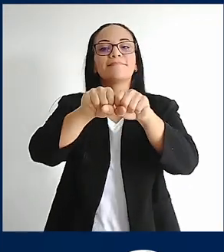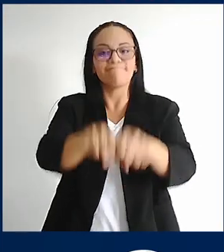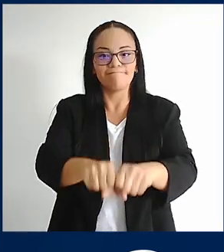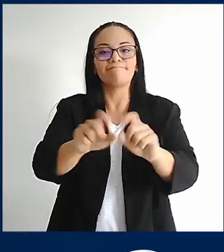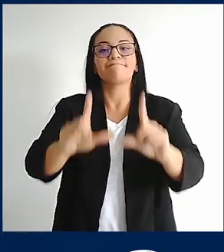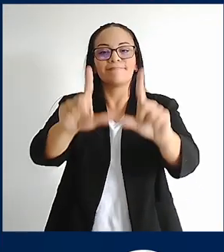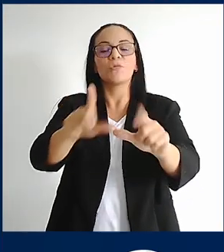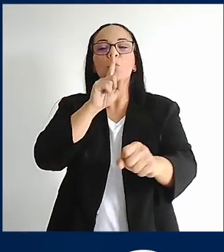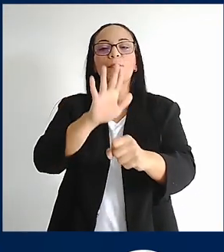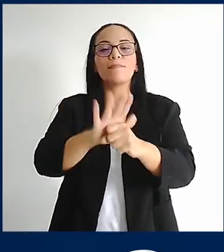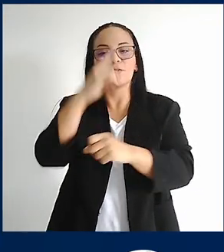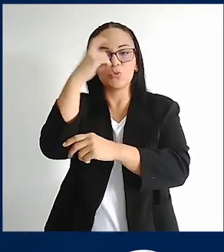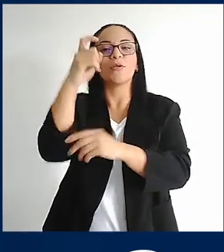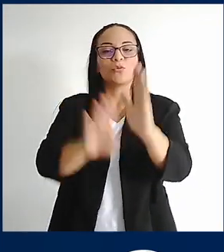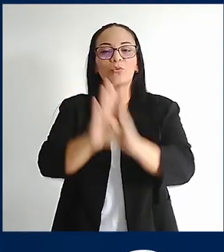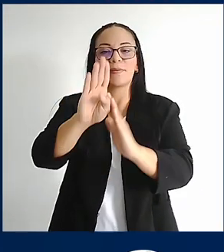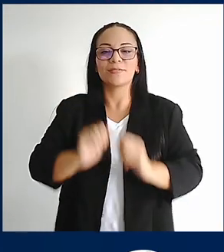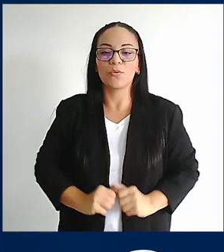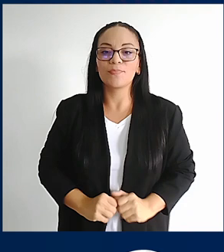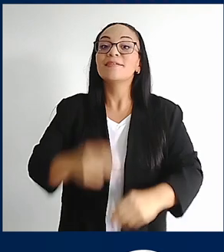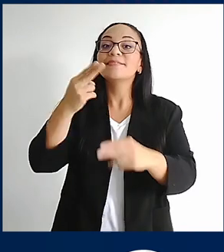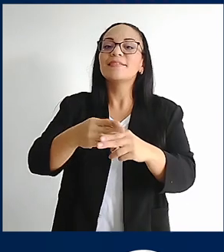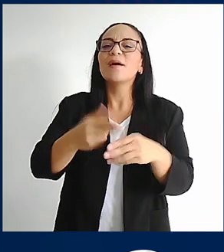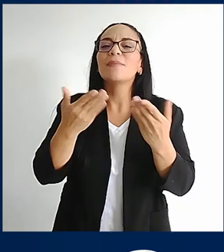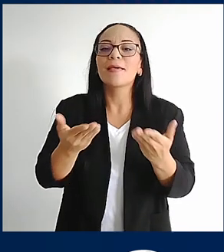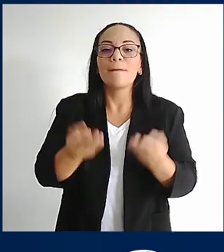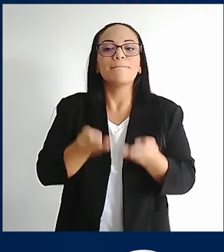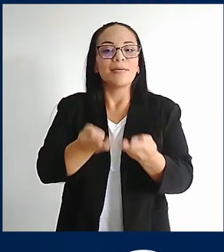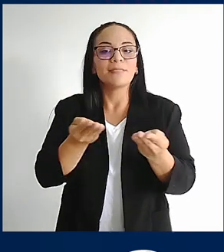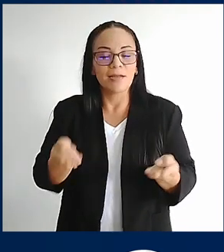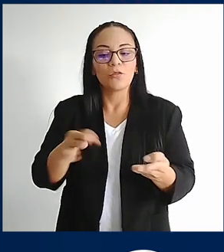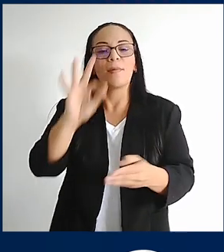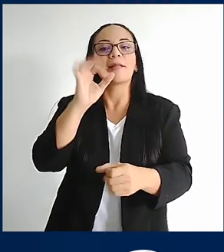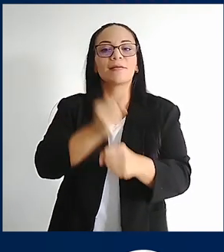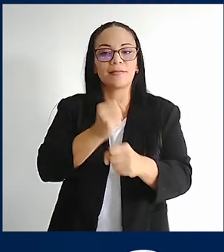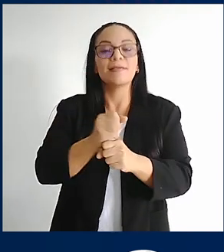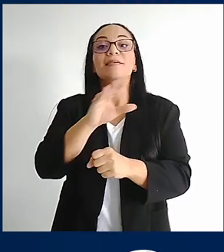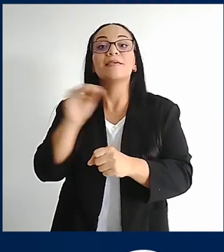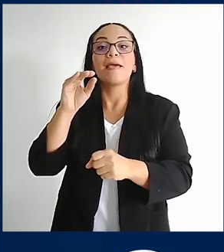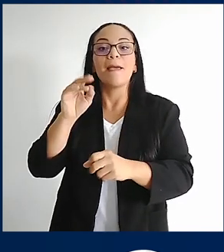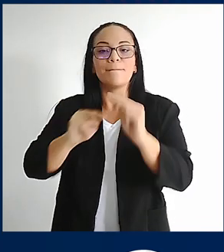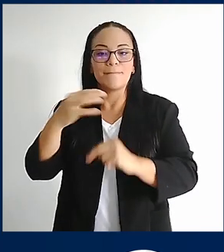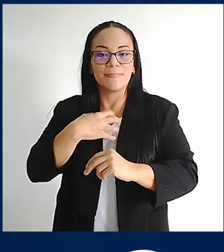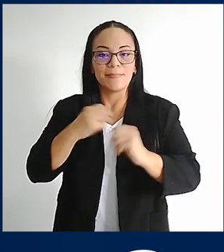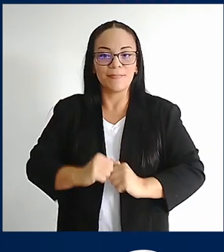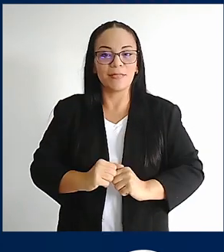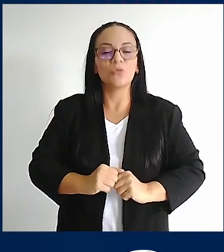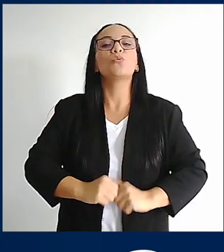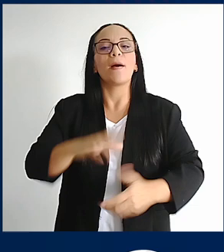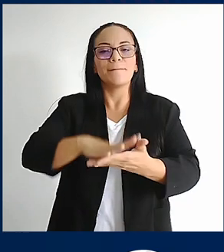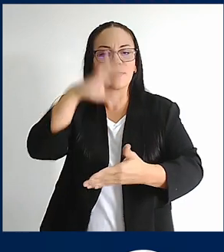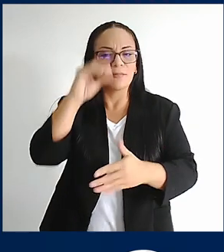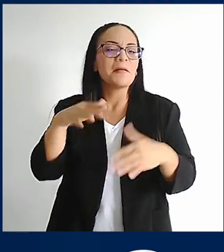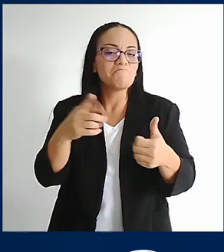cumplan sus sueños de superación. Se llama bachillerato para la empleabilidad y el emprendimiento, donde aprenderán